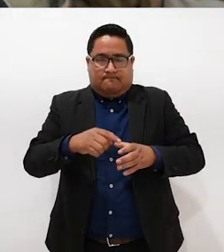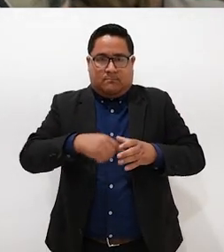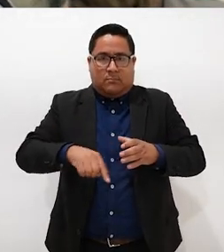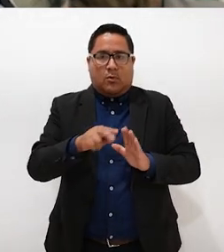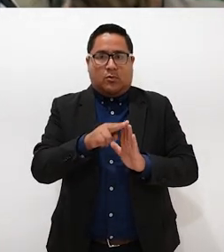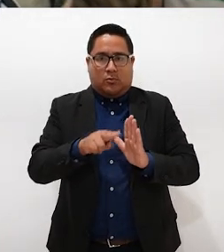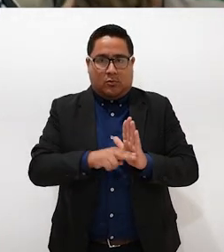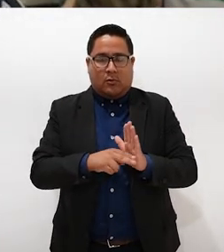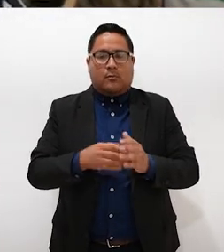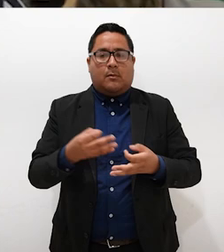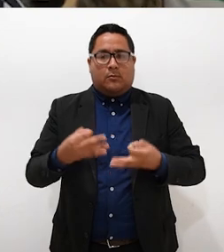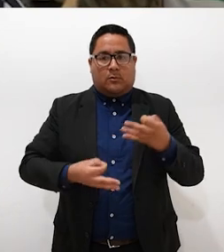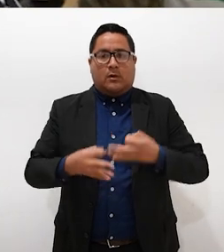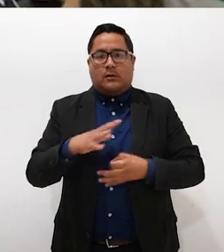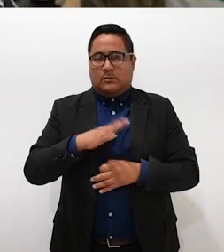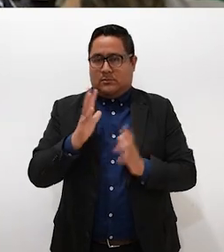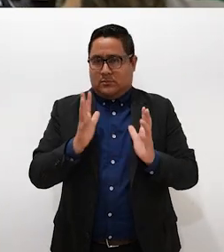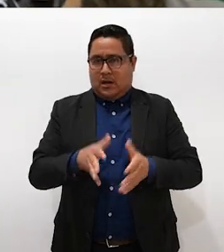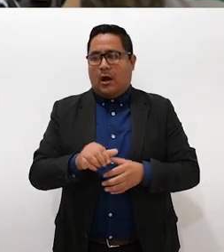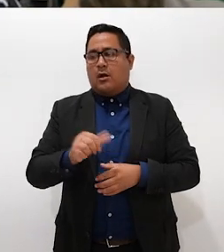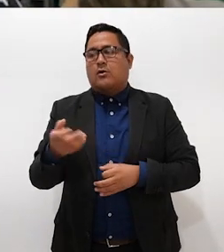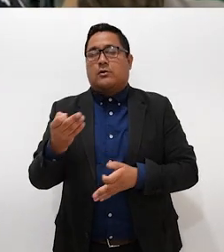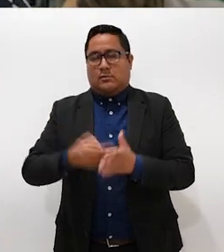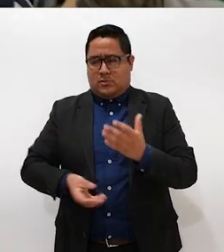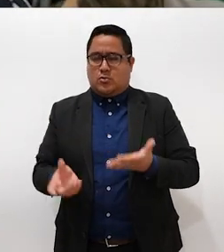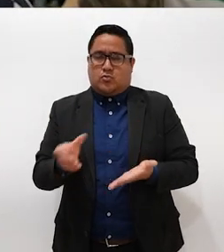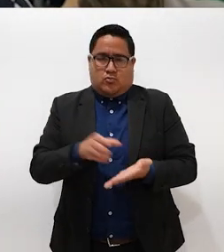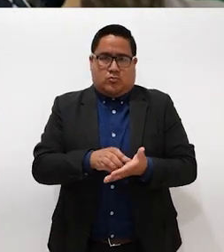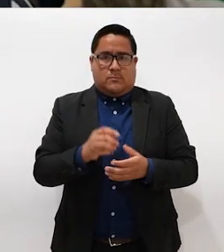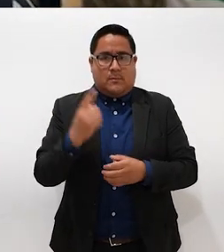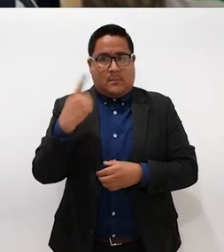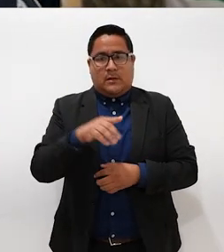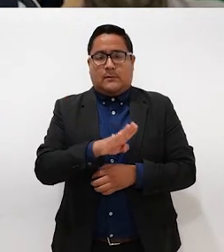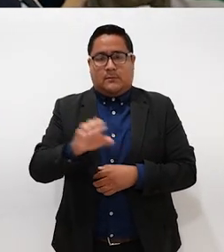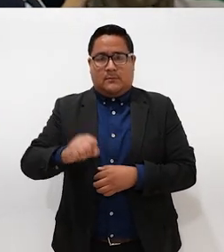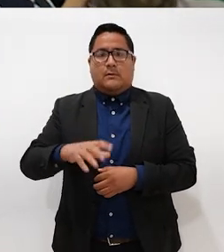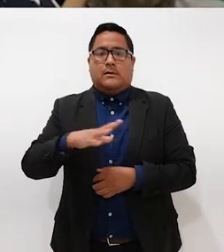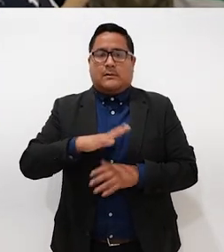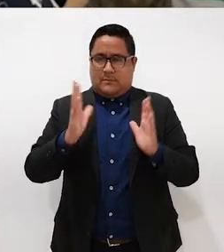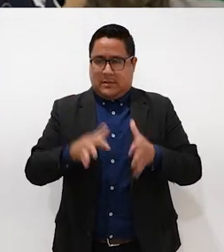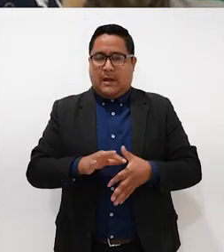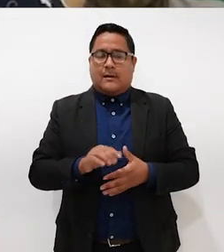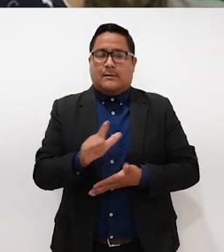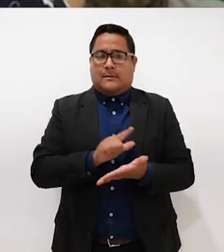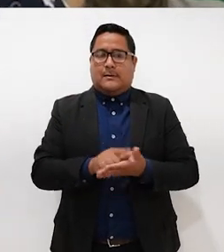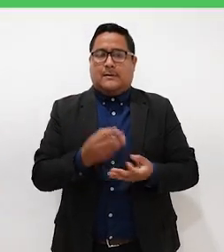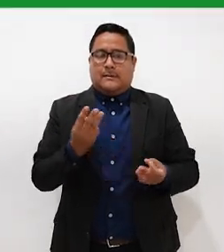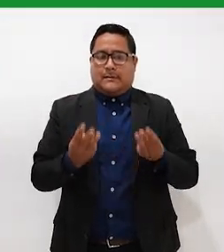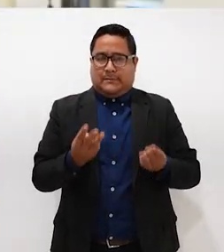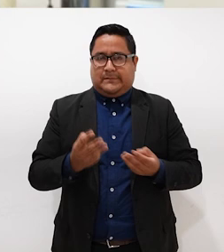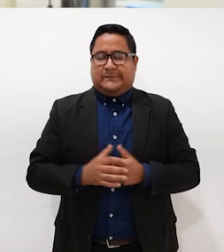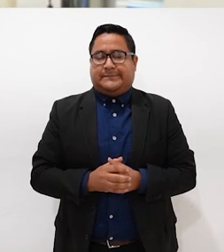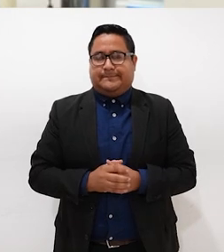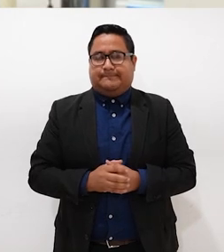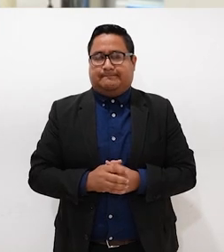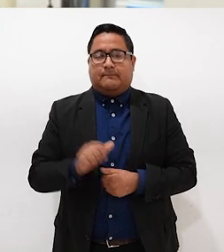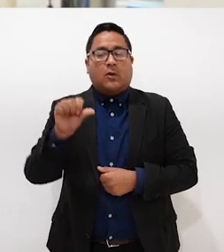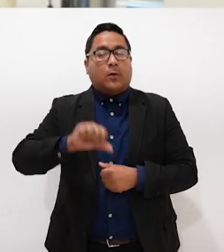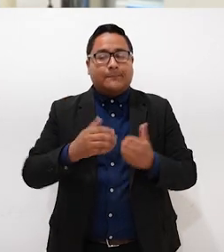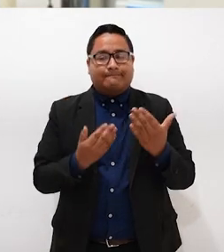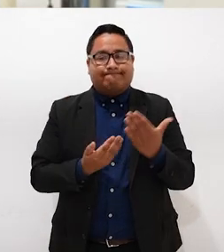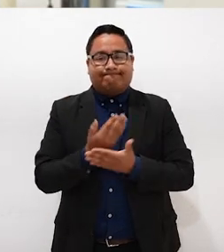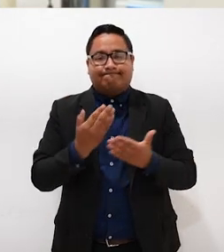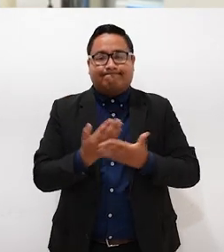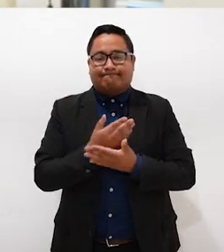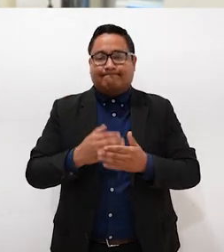conjunto de normas jurídicas que ya tenemos y las que nos hacen falta para que en Baja California Sur ya tengamos nuestra 3 de 3. En esta mañana nos